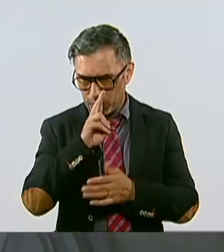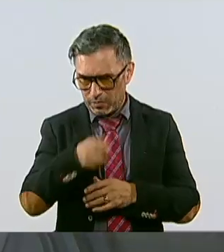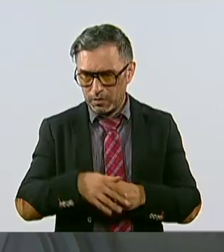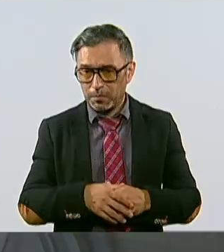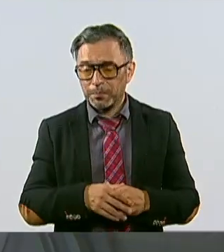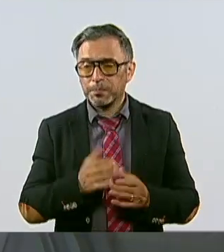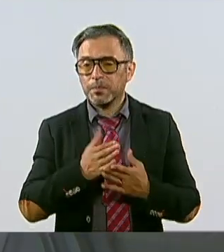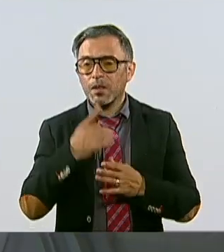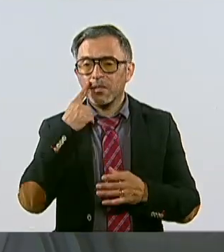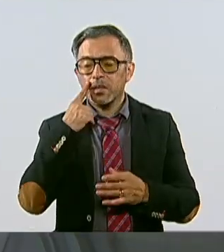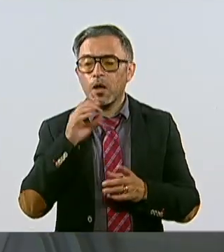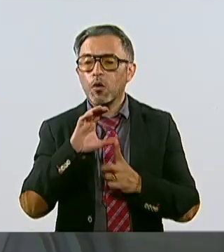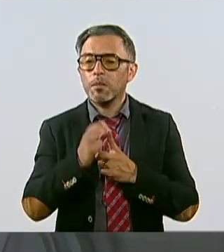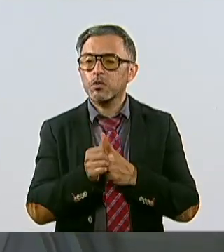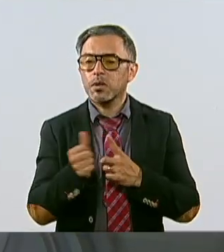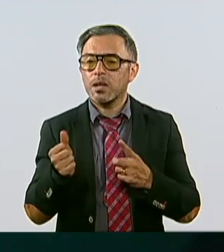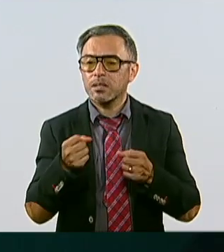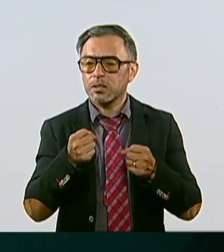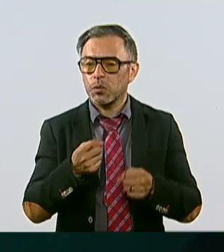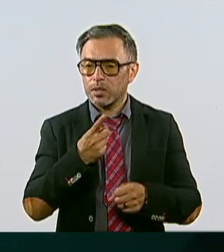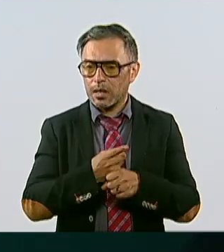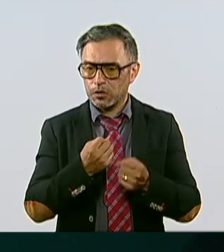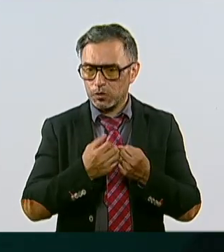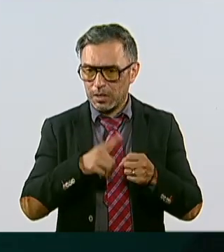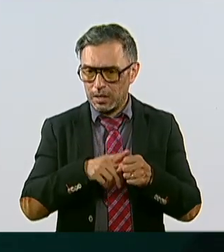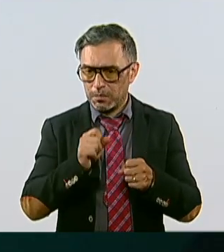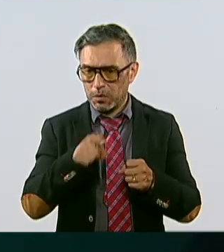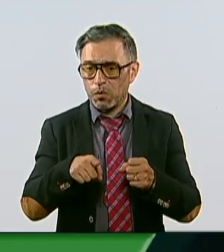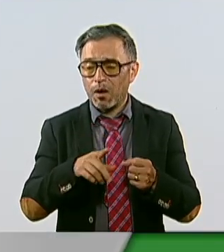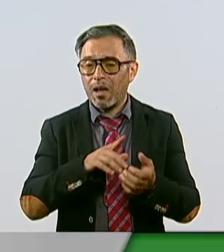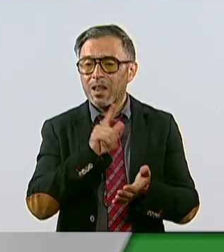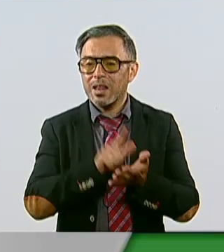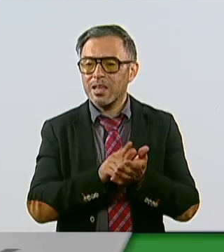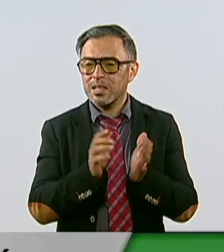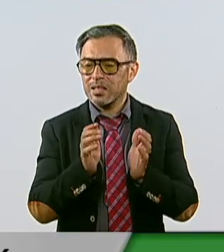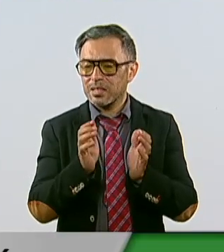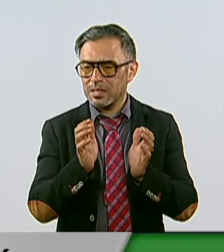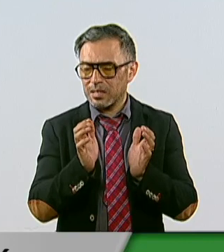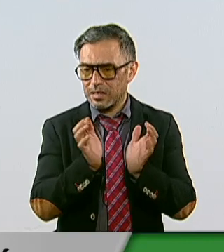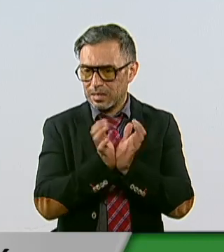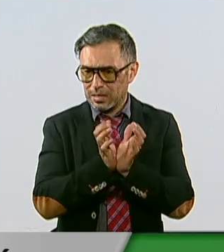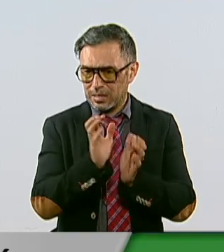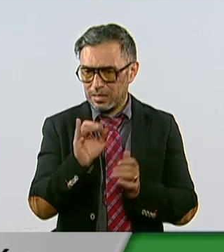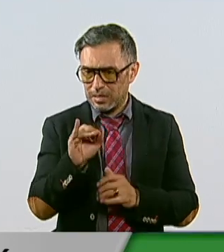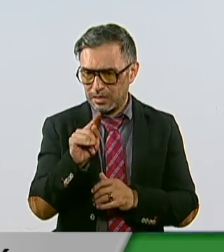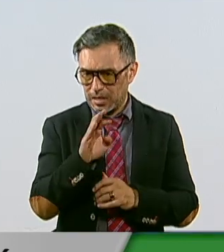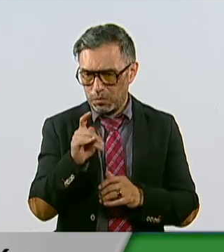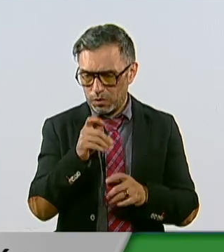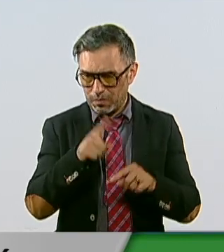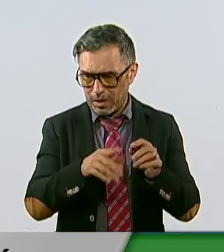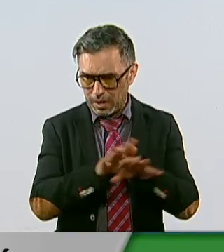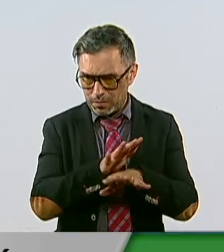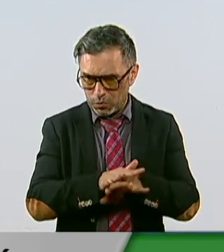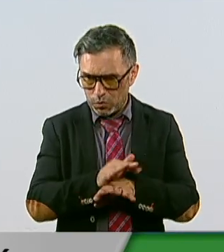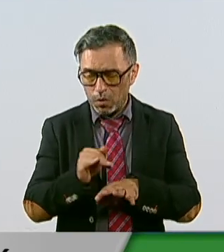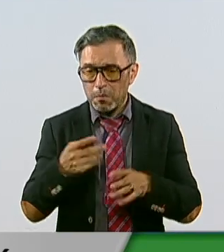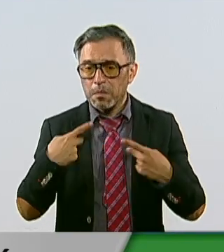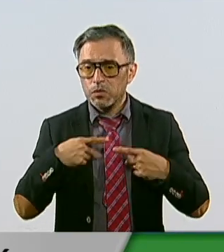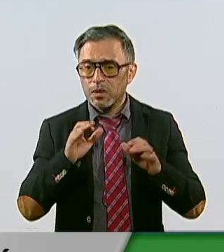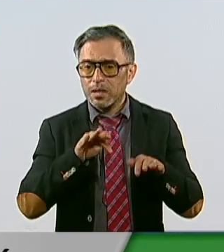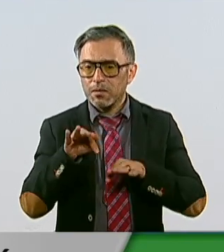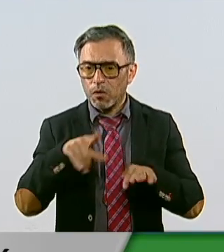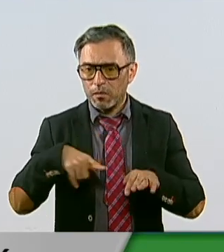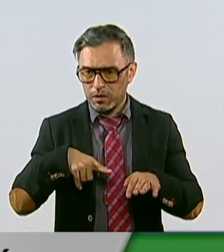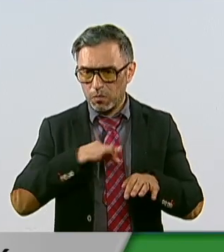Y mire, la Comisión de Seguridad Social avaló reformas a la ley del Issste, esto para que las y los trabajadores del Estado puedan cambiar su esquema de